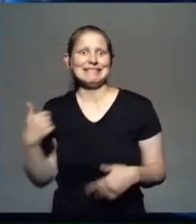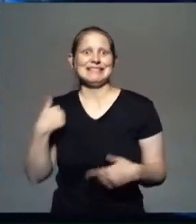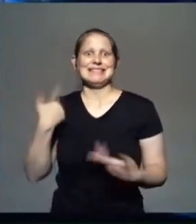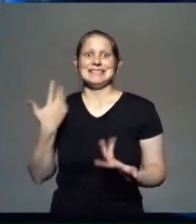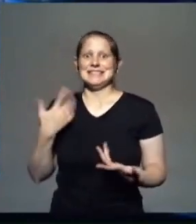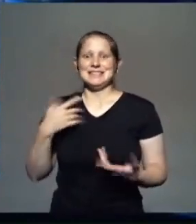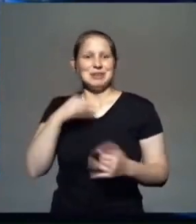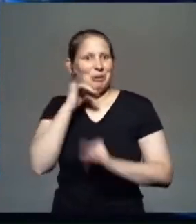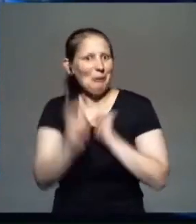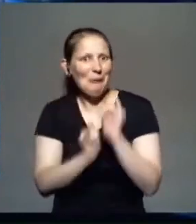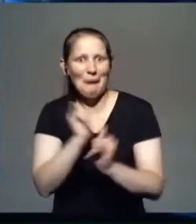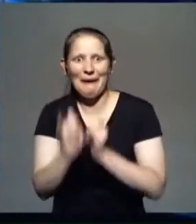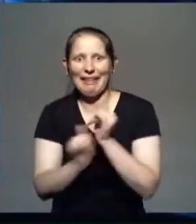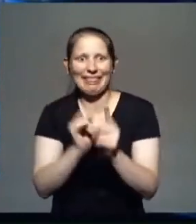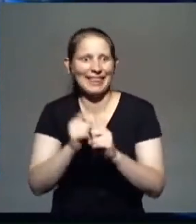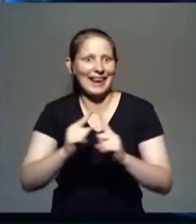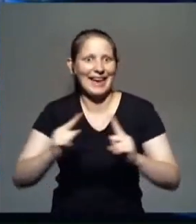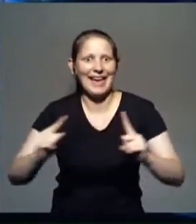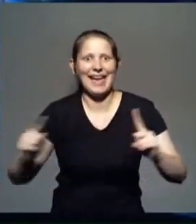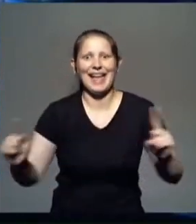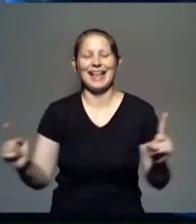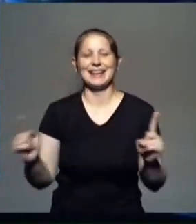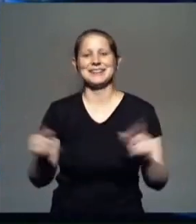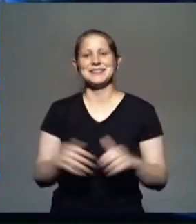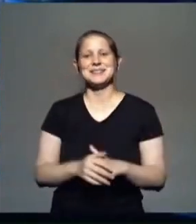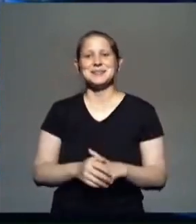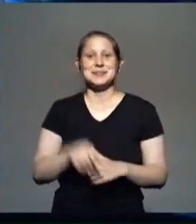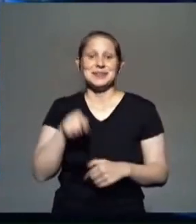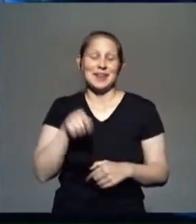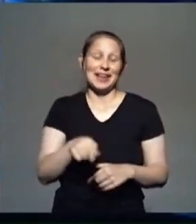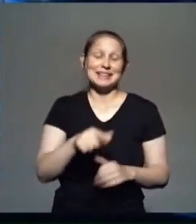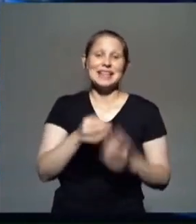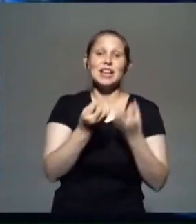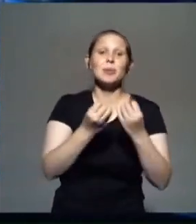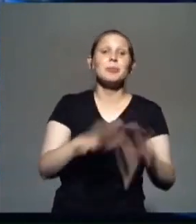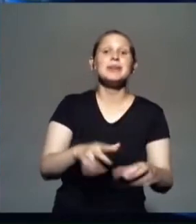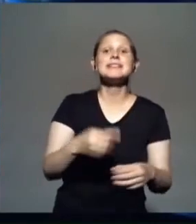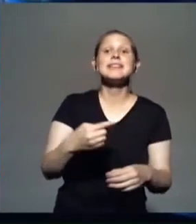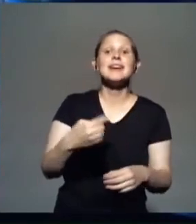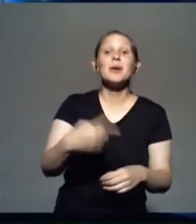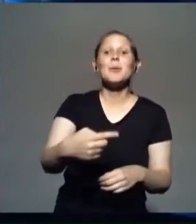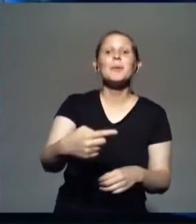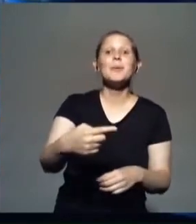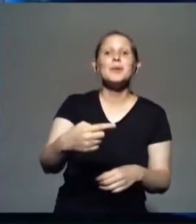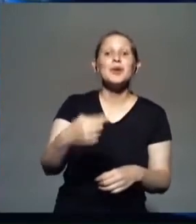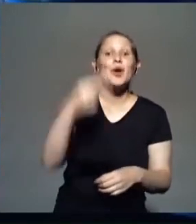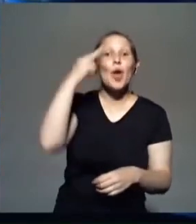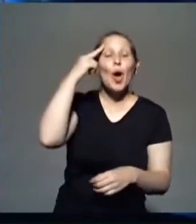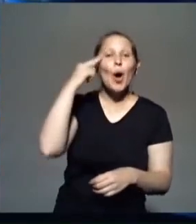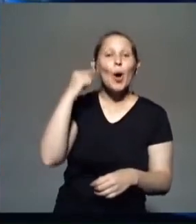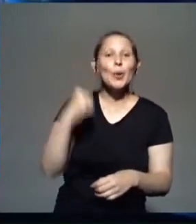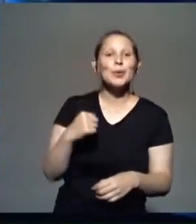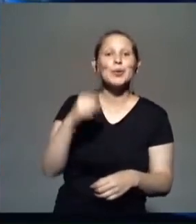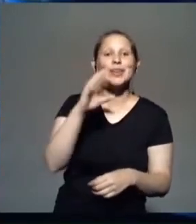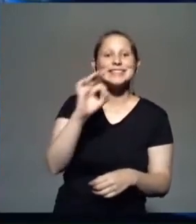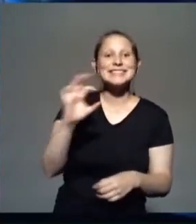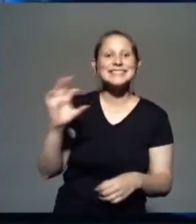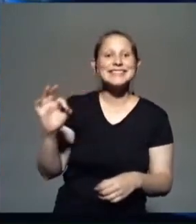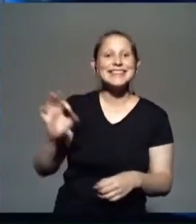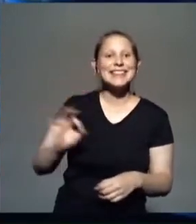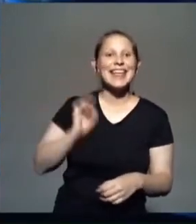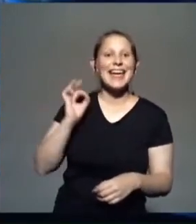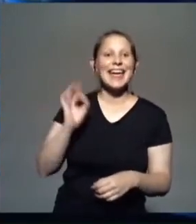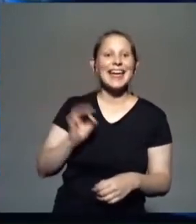imagínense, empezamos 930 años antes de Cristo, 2930 años en